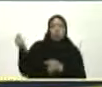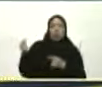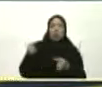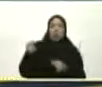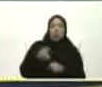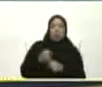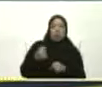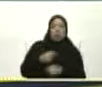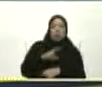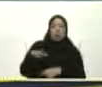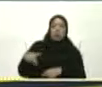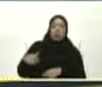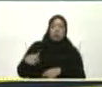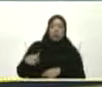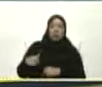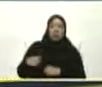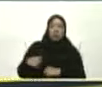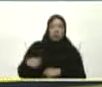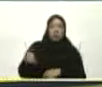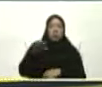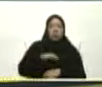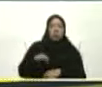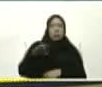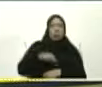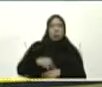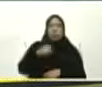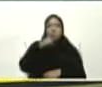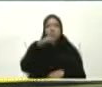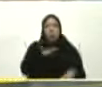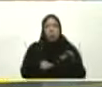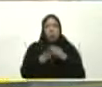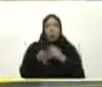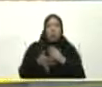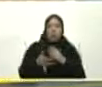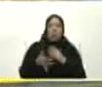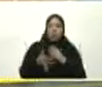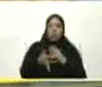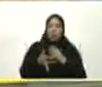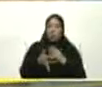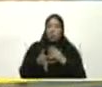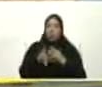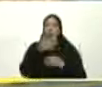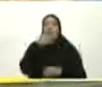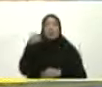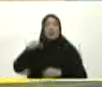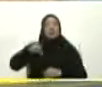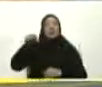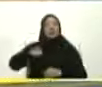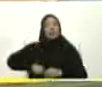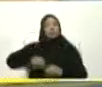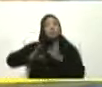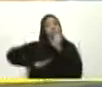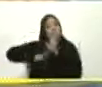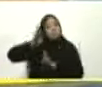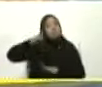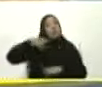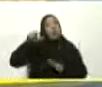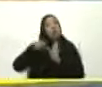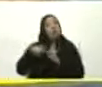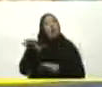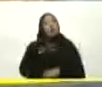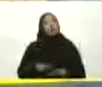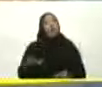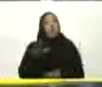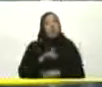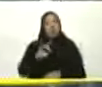A los más Altos estándares De desarrollo Científico Y tecnológico Tenemos que lograrlo Y donde se logra